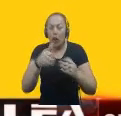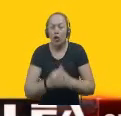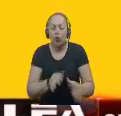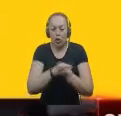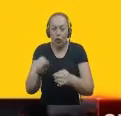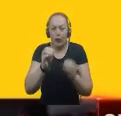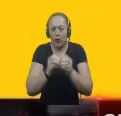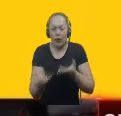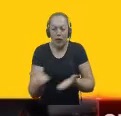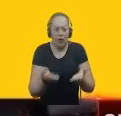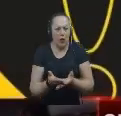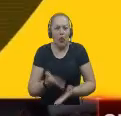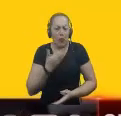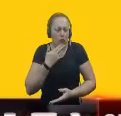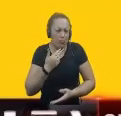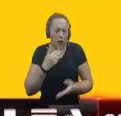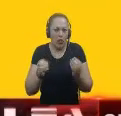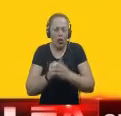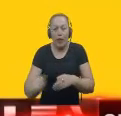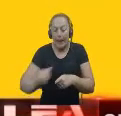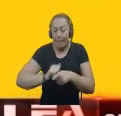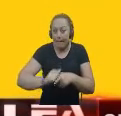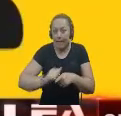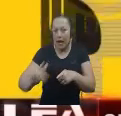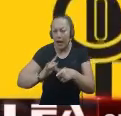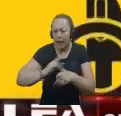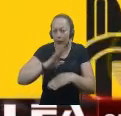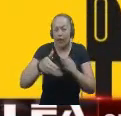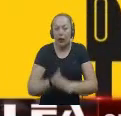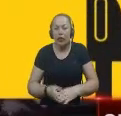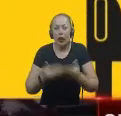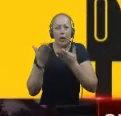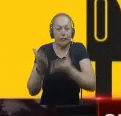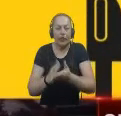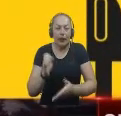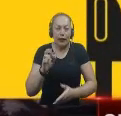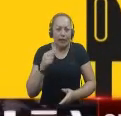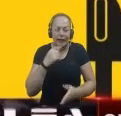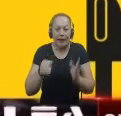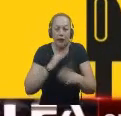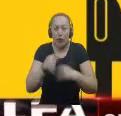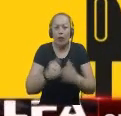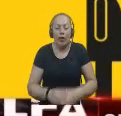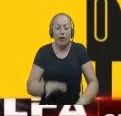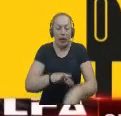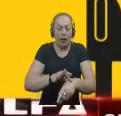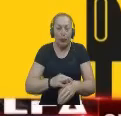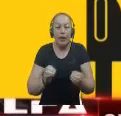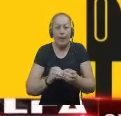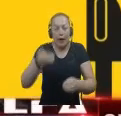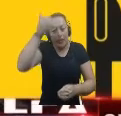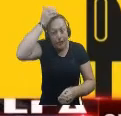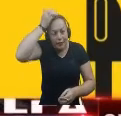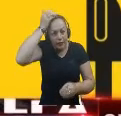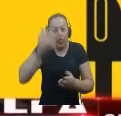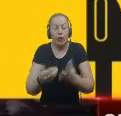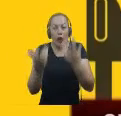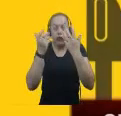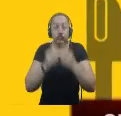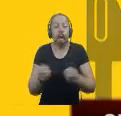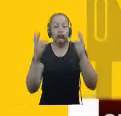con los servicios amigables implementados Para ellos las heces deben contar con médico y enfermera capacitados